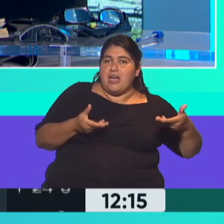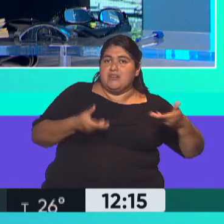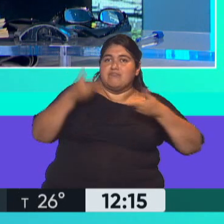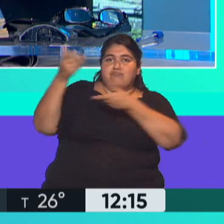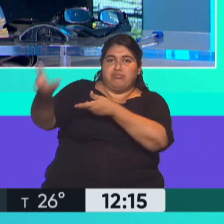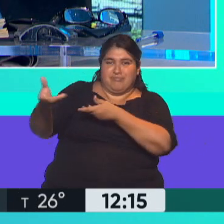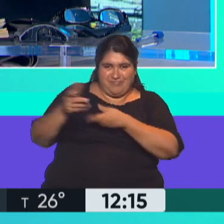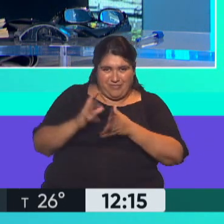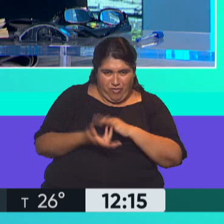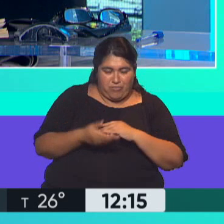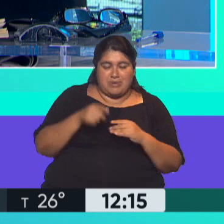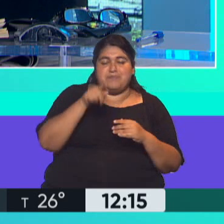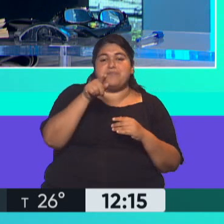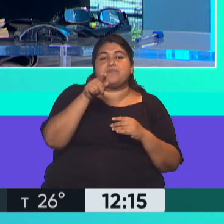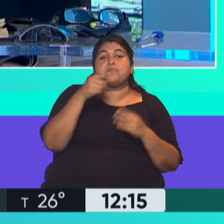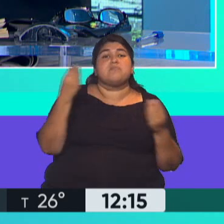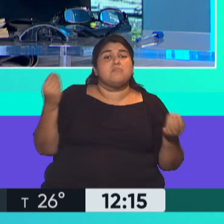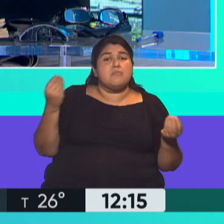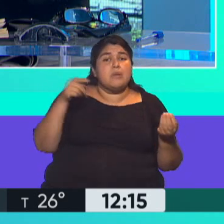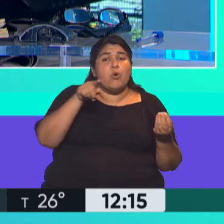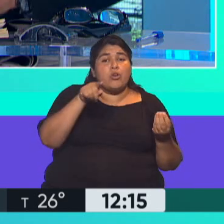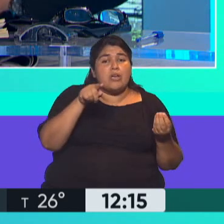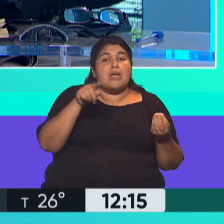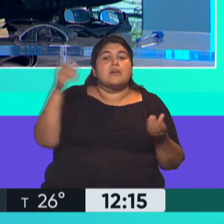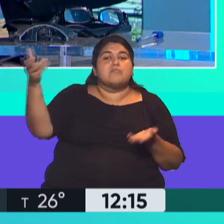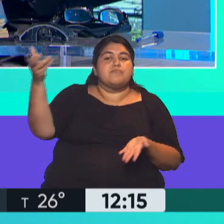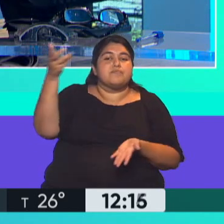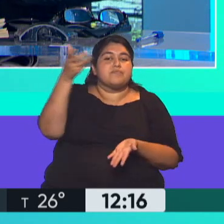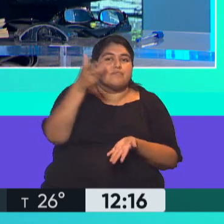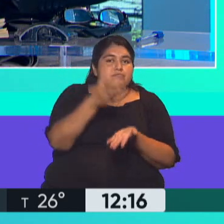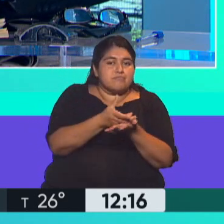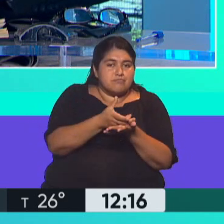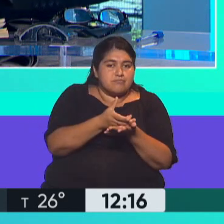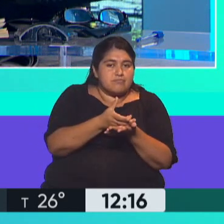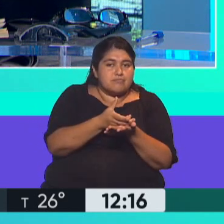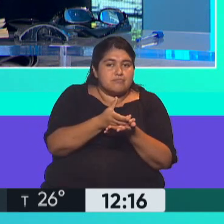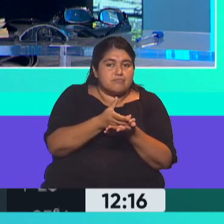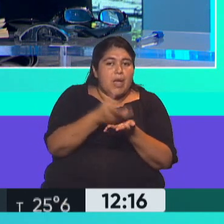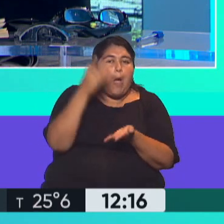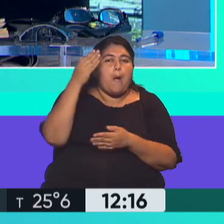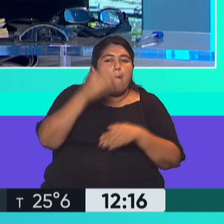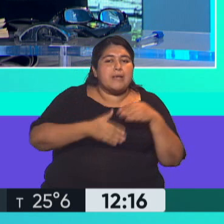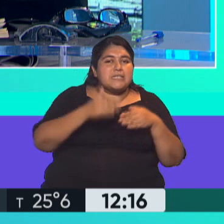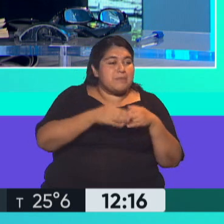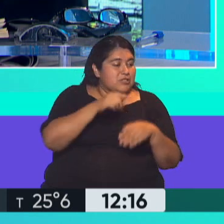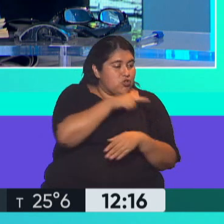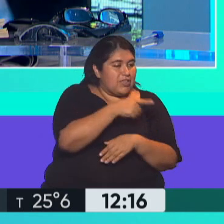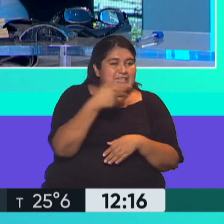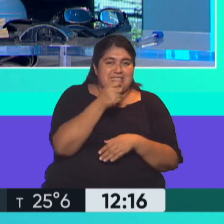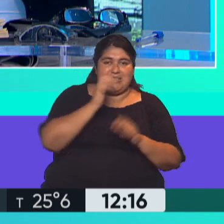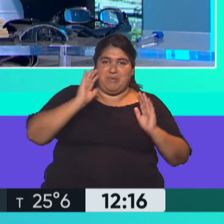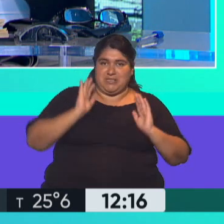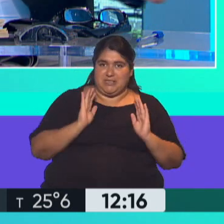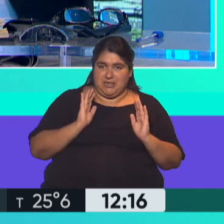las metas a las cuales se obliga Argentina, el desembolso es por todos los vencimientos de ese trimestre. Bien.